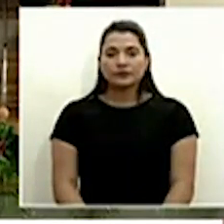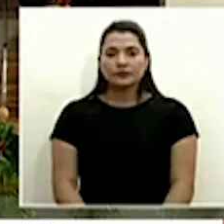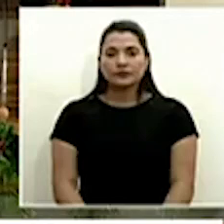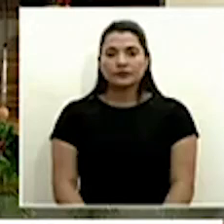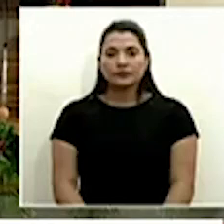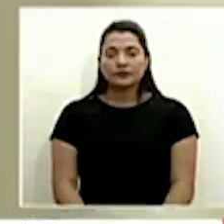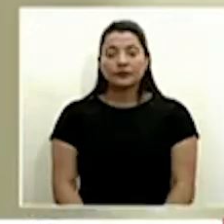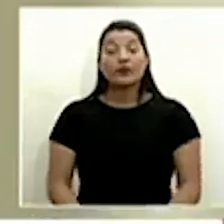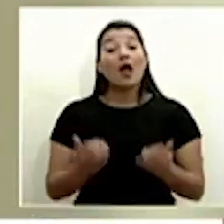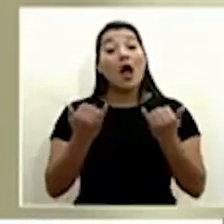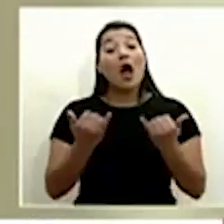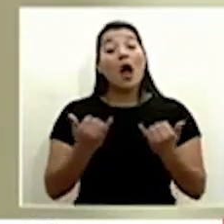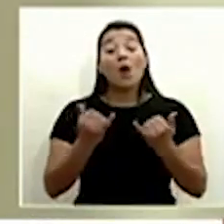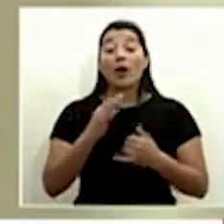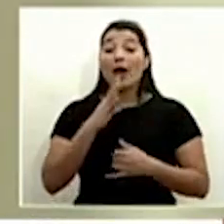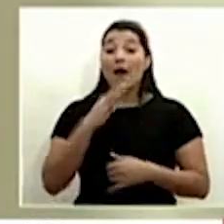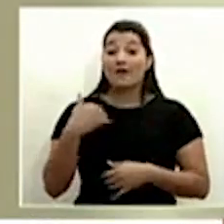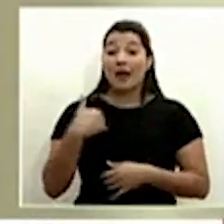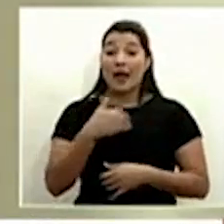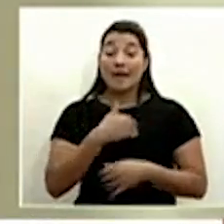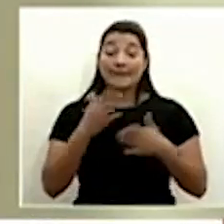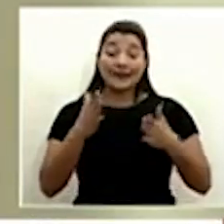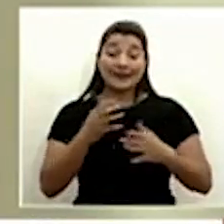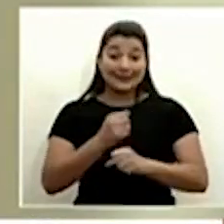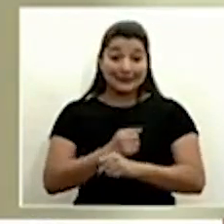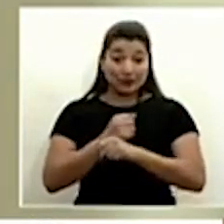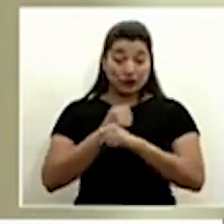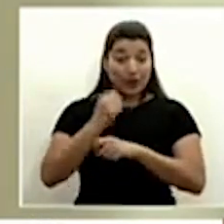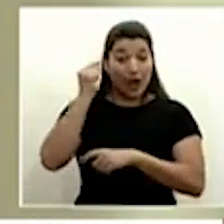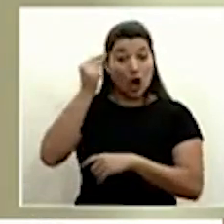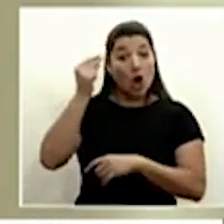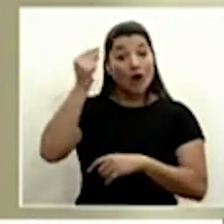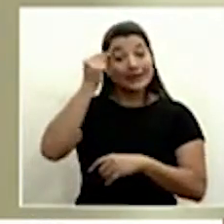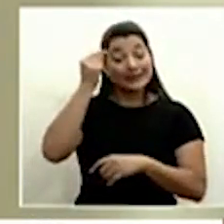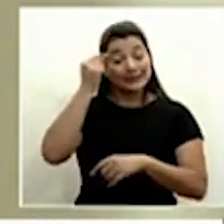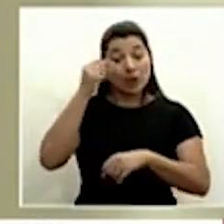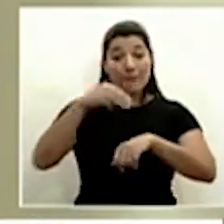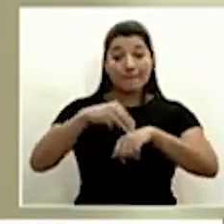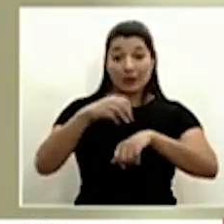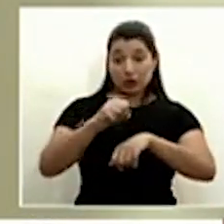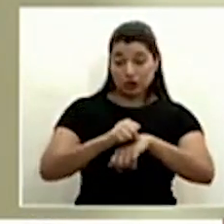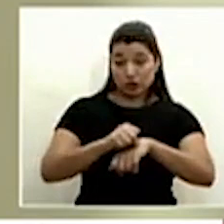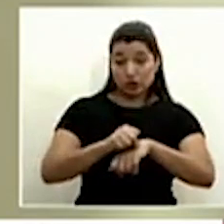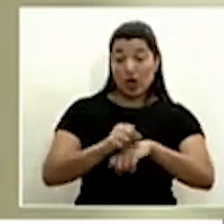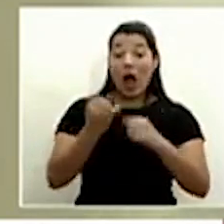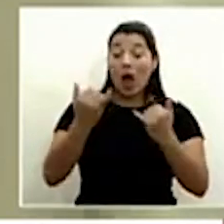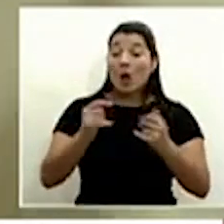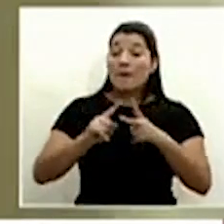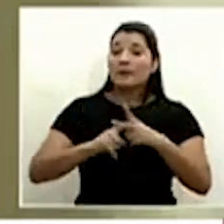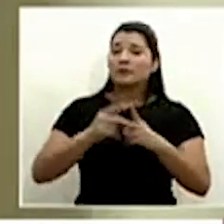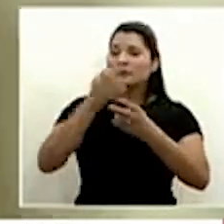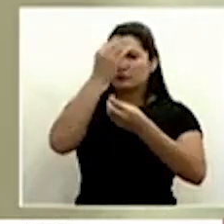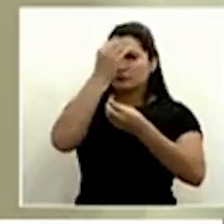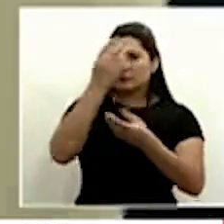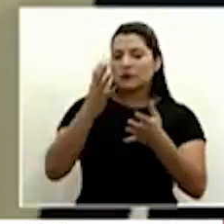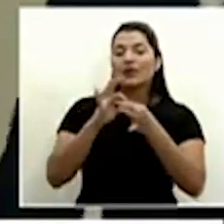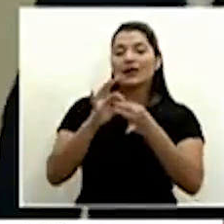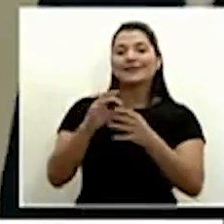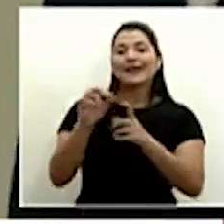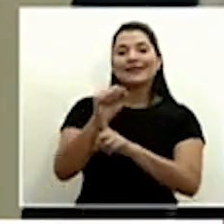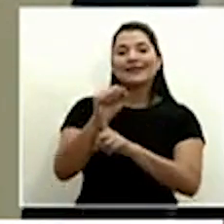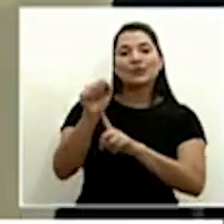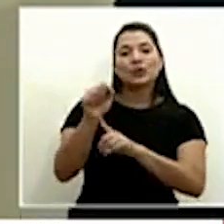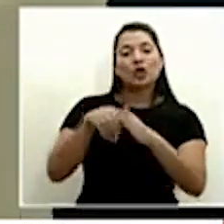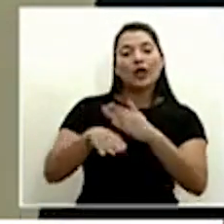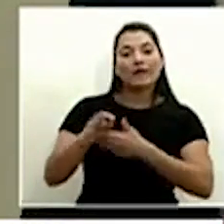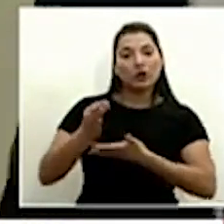A continuación, el ministro de Seguridad y Gobernación, el señor Michael Soto, ofrecerá un estatus sobre la situación en